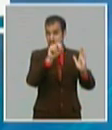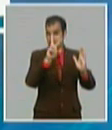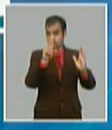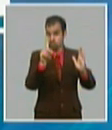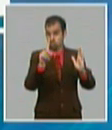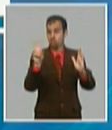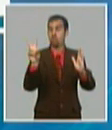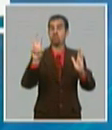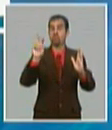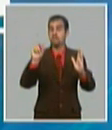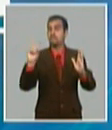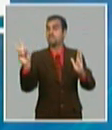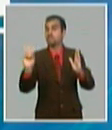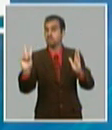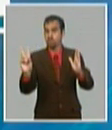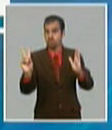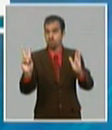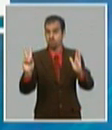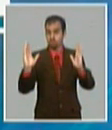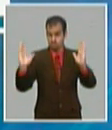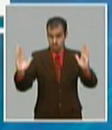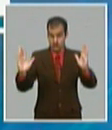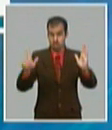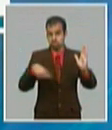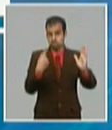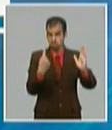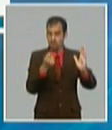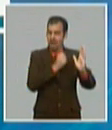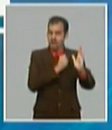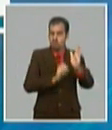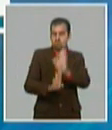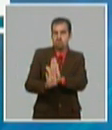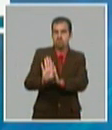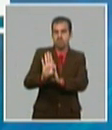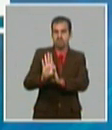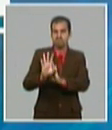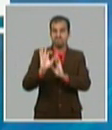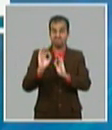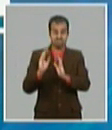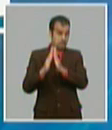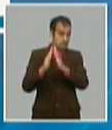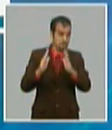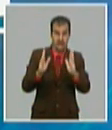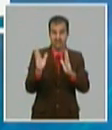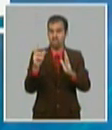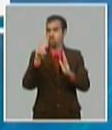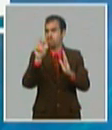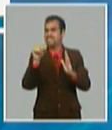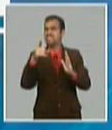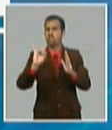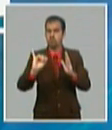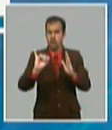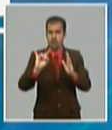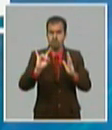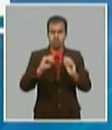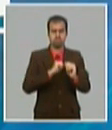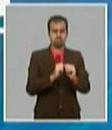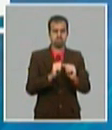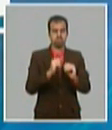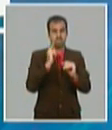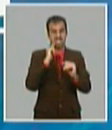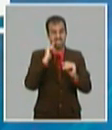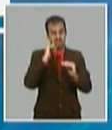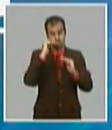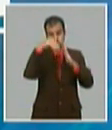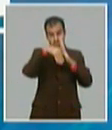2022 de las caídas que hemos experimentado en el 2019 que vuelvo a ratificar que es de un menos 0